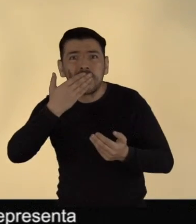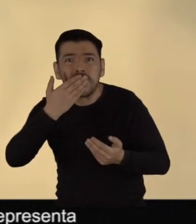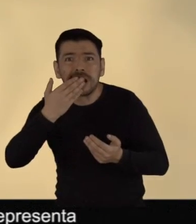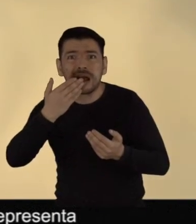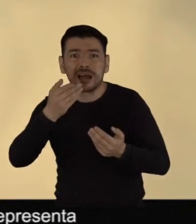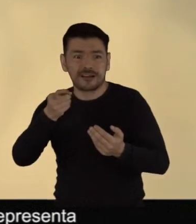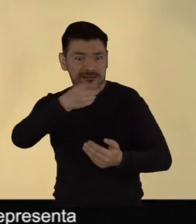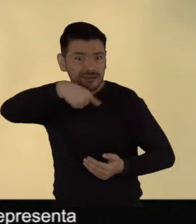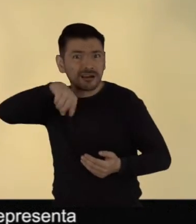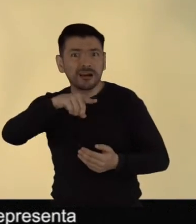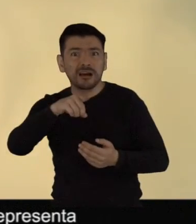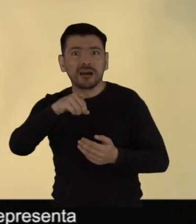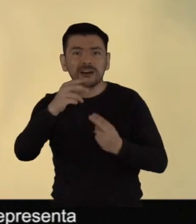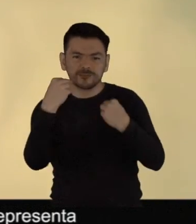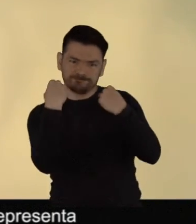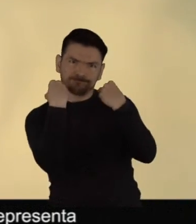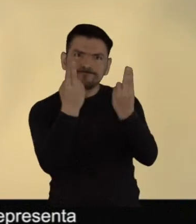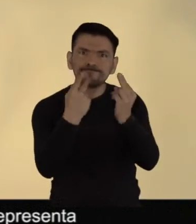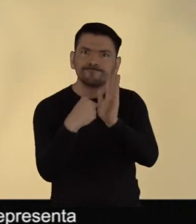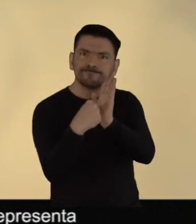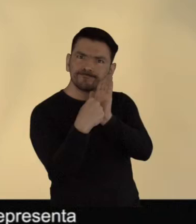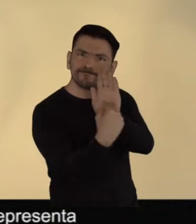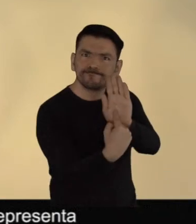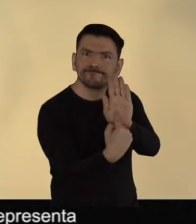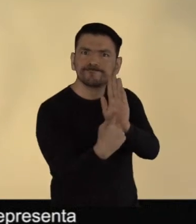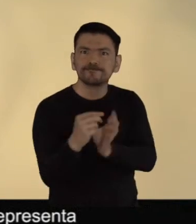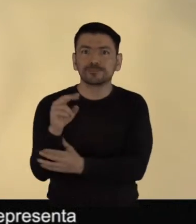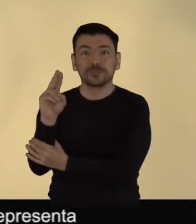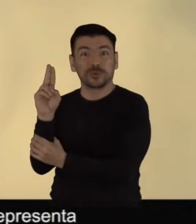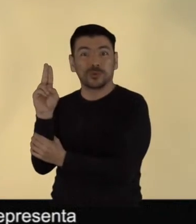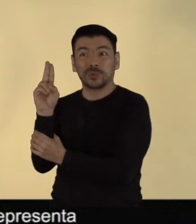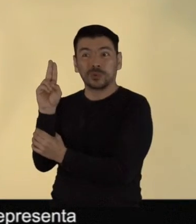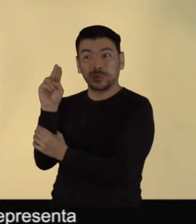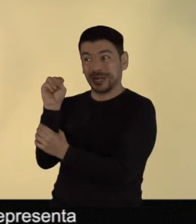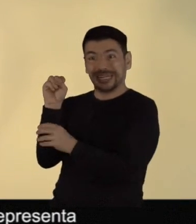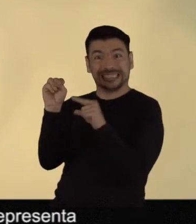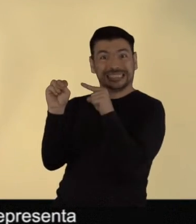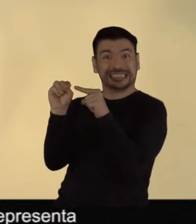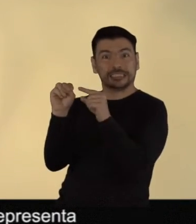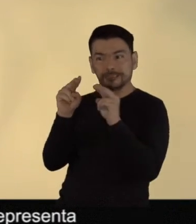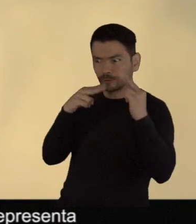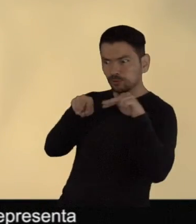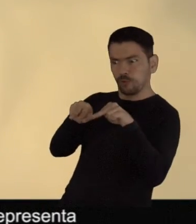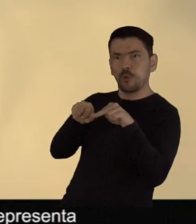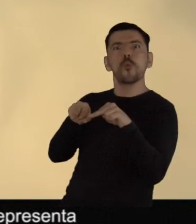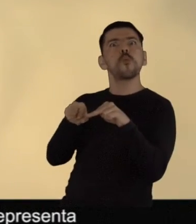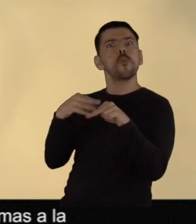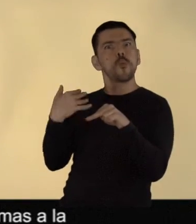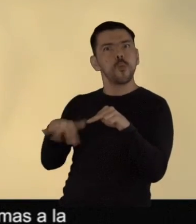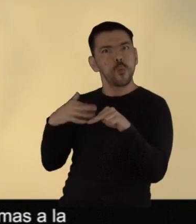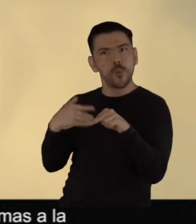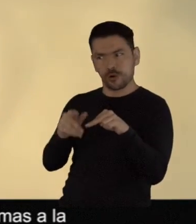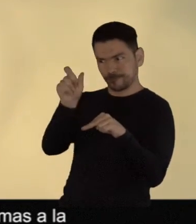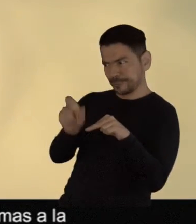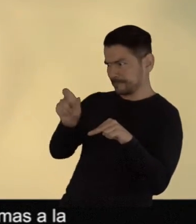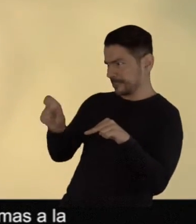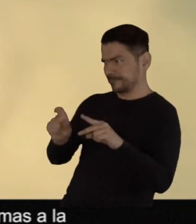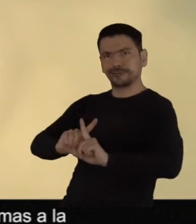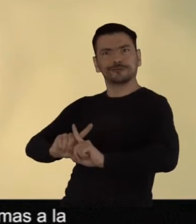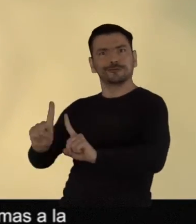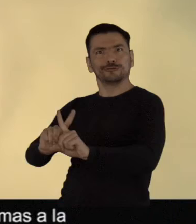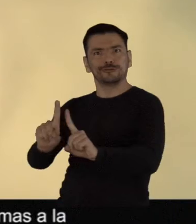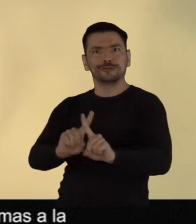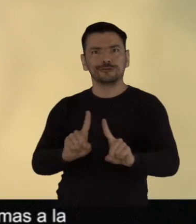UNICEF, escuchar sus voces representa escuchar otro tipo de discurso. Por un lado,